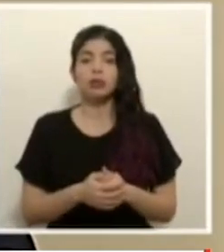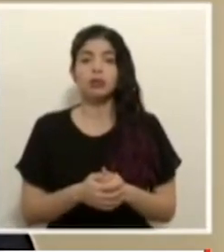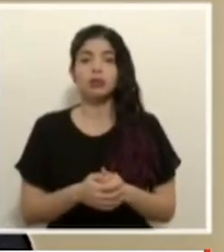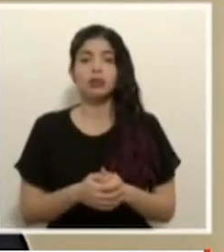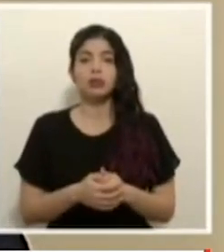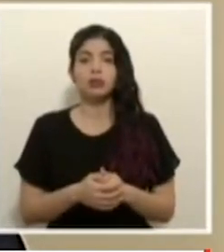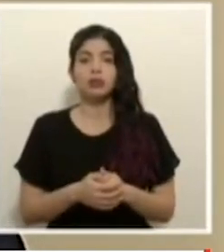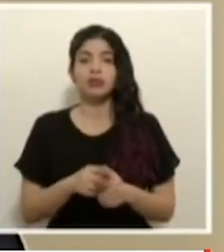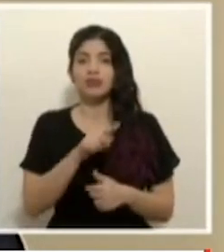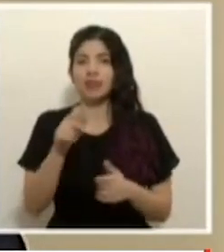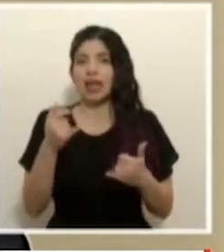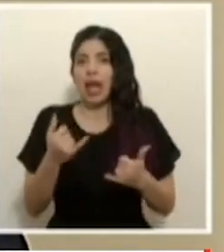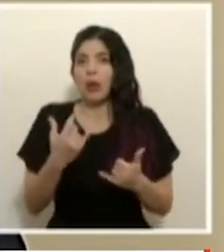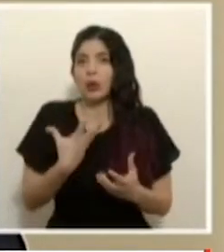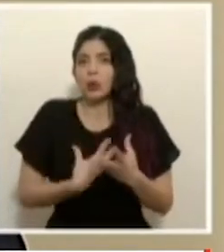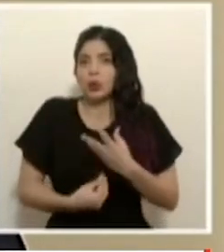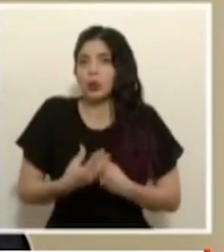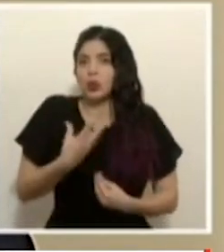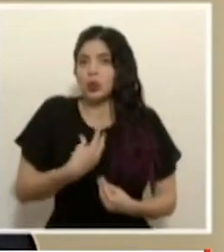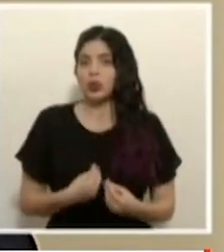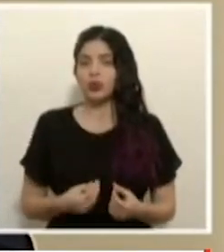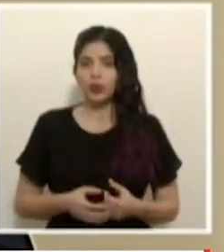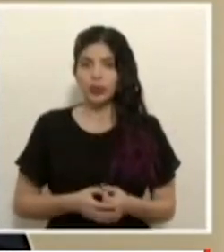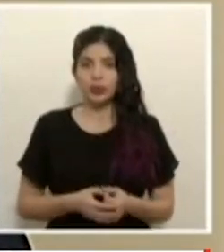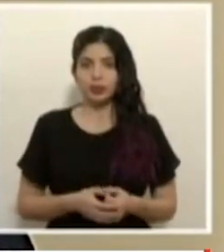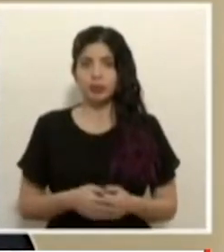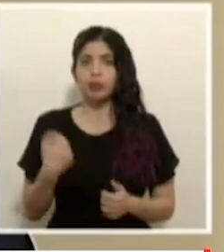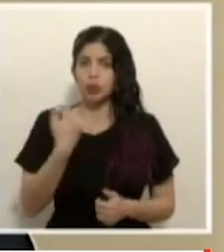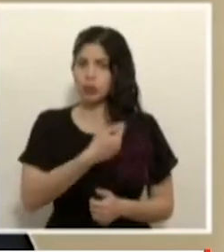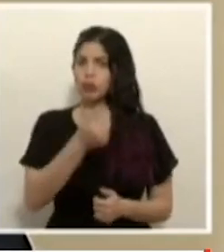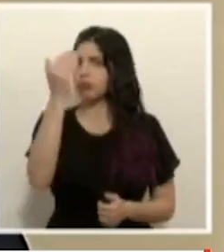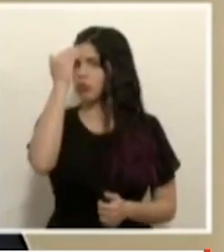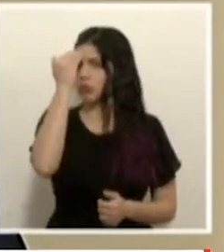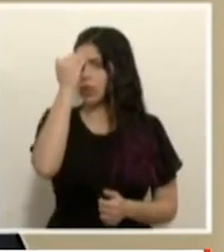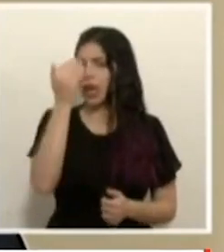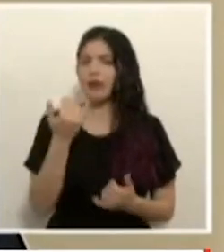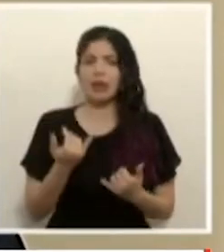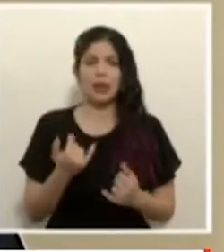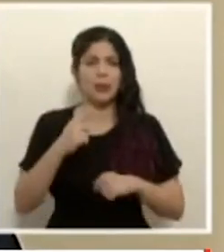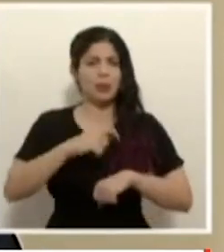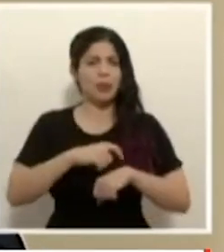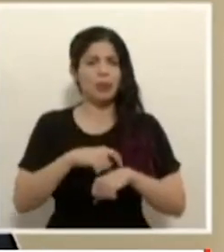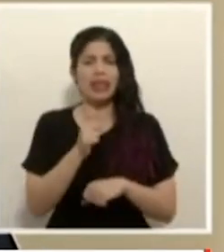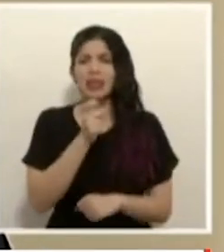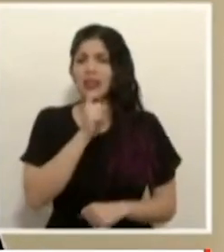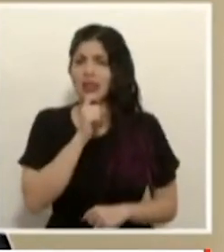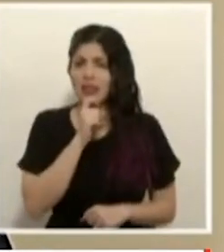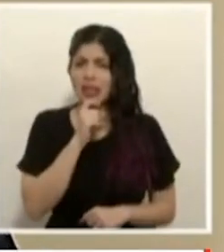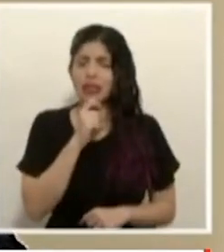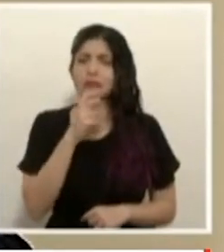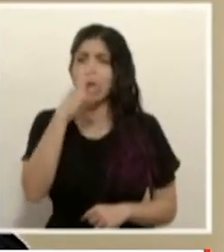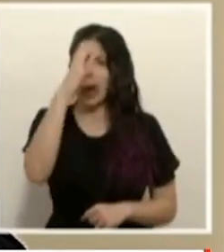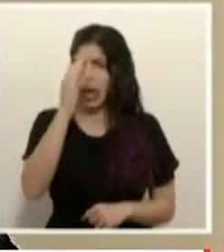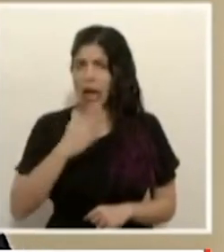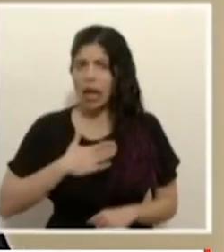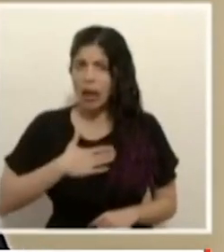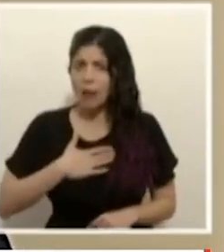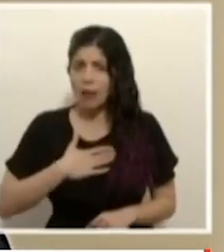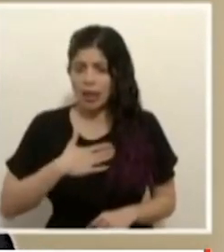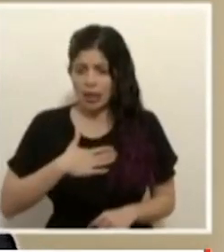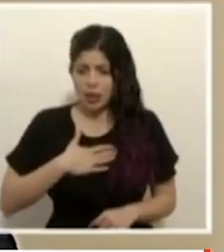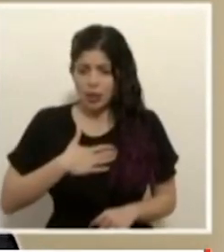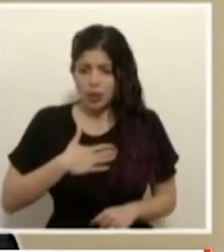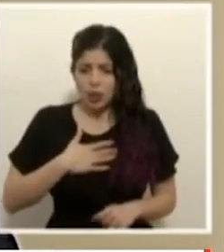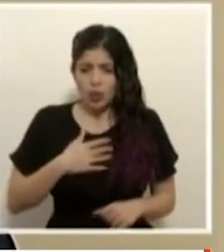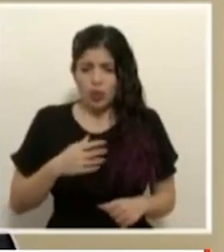que están sufriendo en este momento y lo sabemos es un momento muy difícil y créanme que uno lo vive